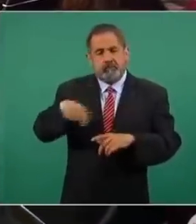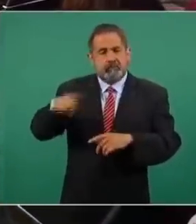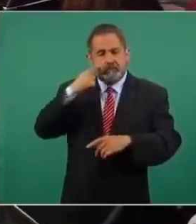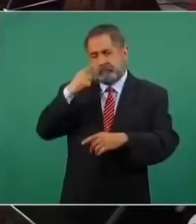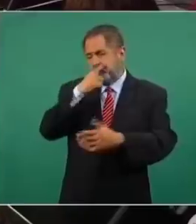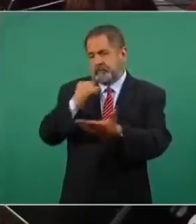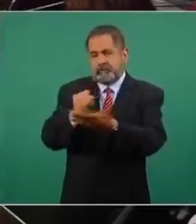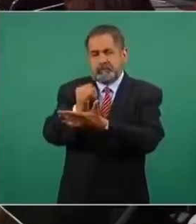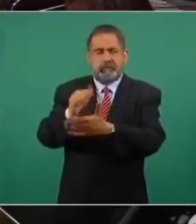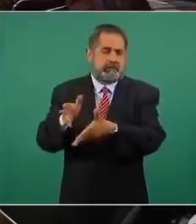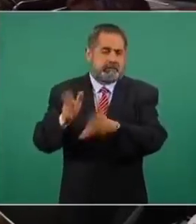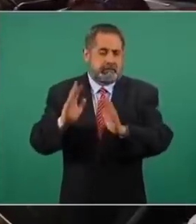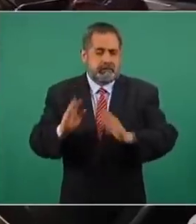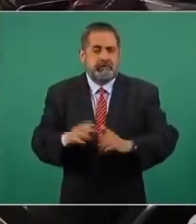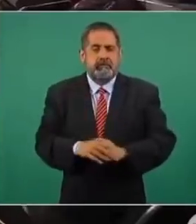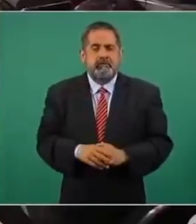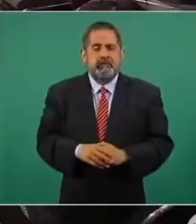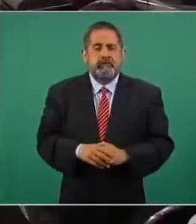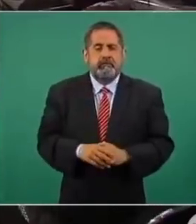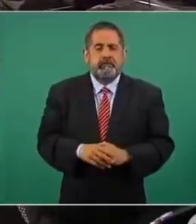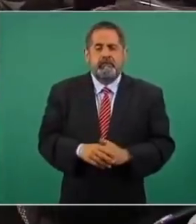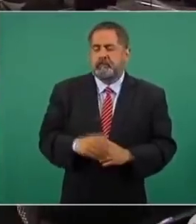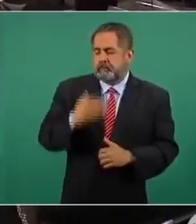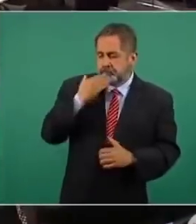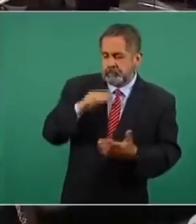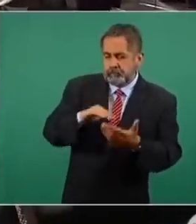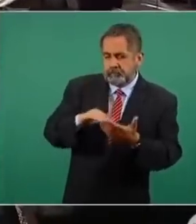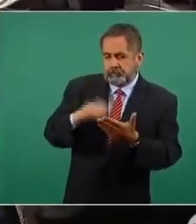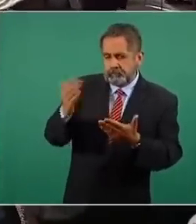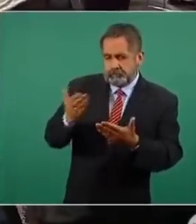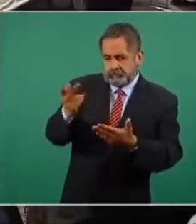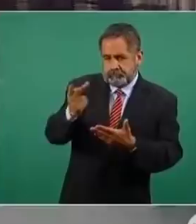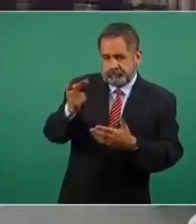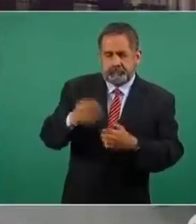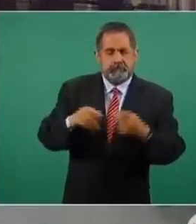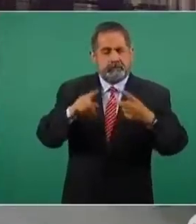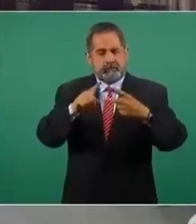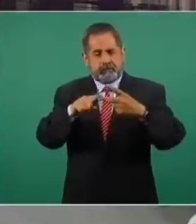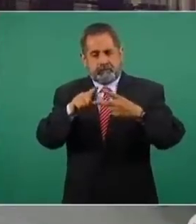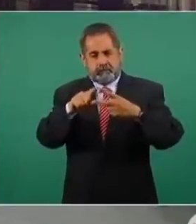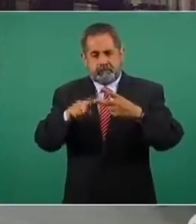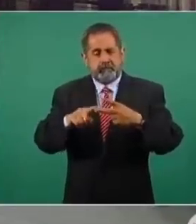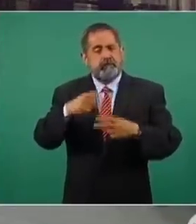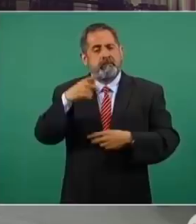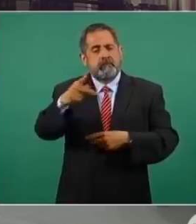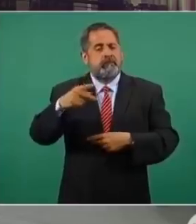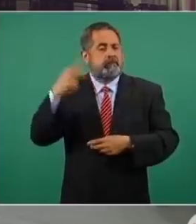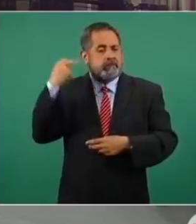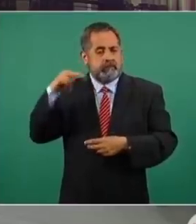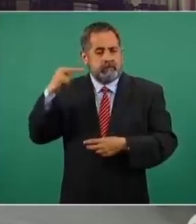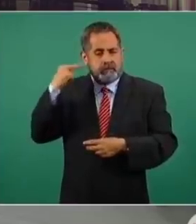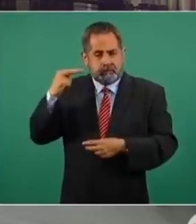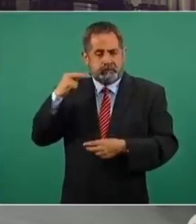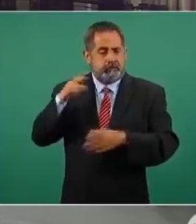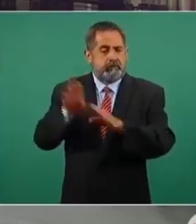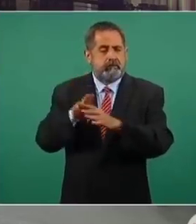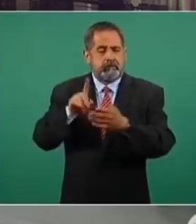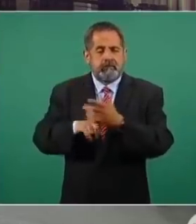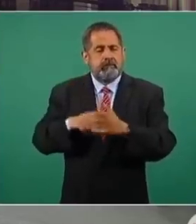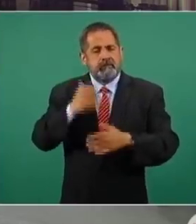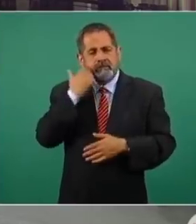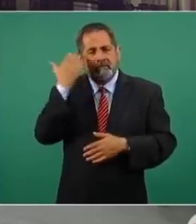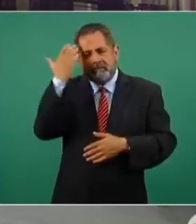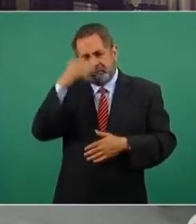lo que ellos deciden bien presidente otros dos temas que a sus paisanos veracruzanos les